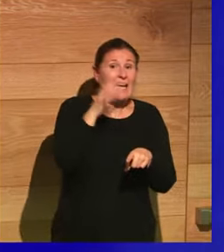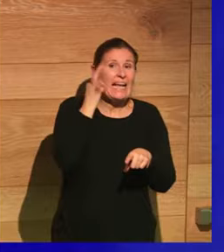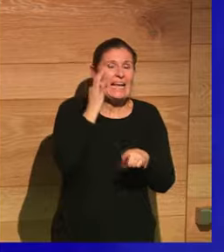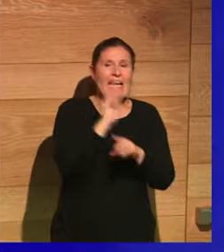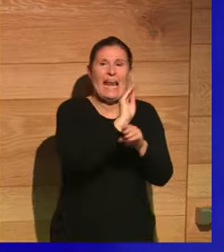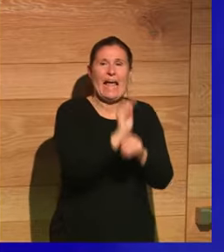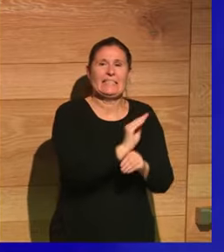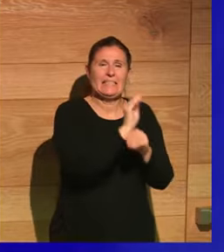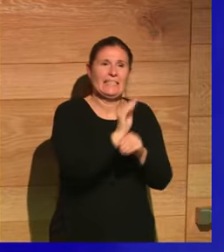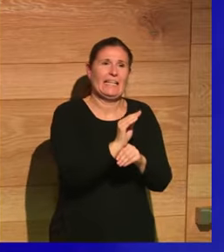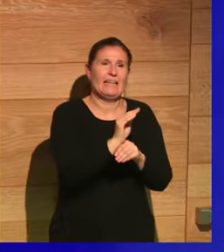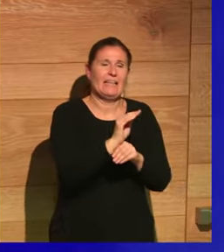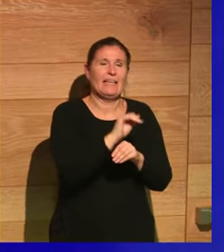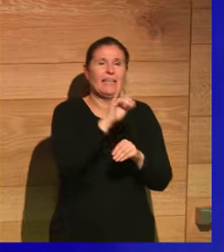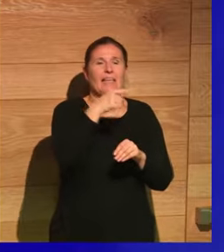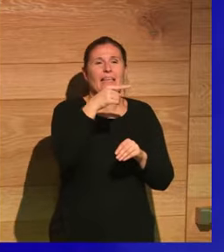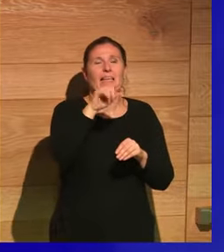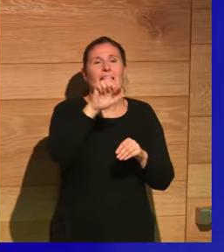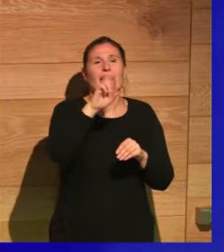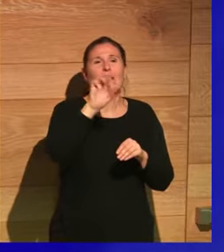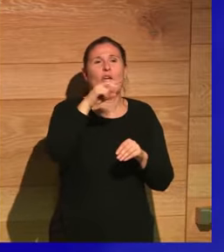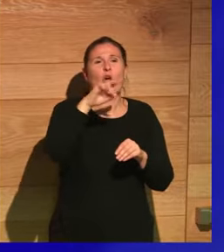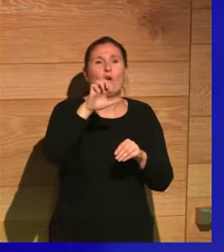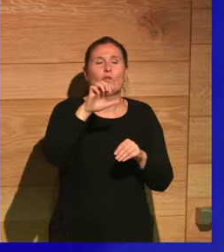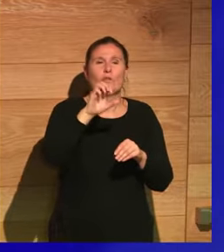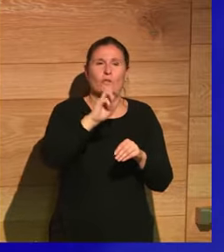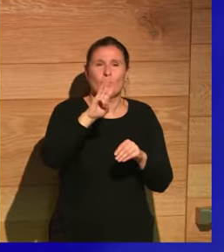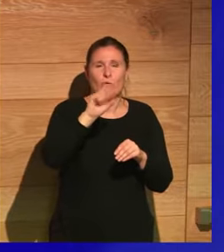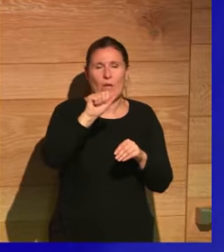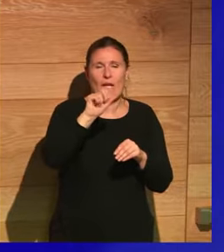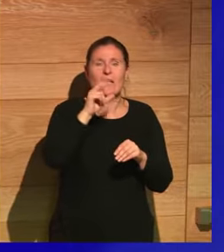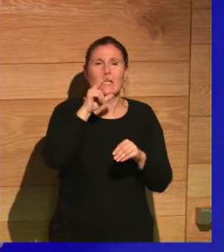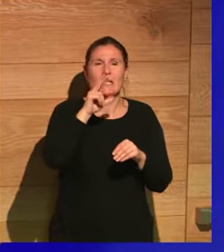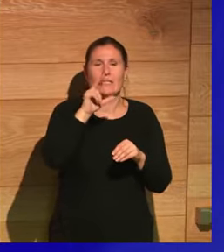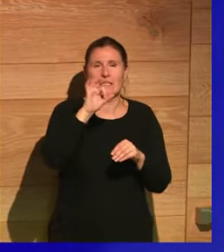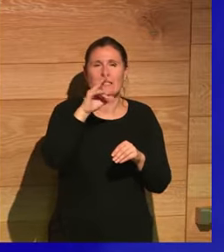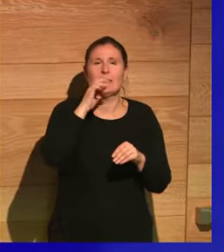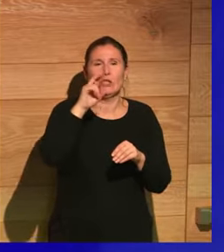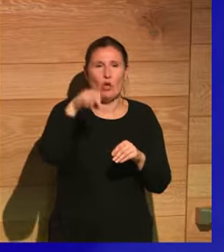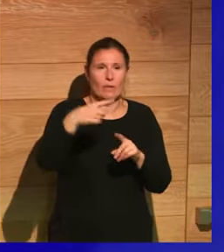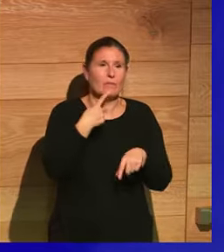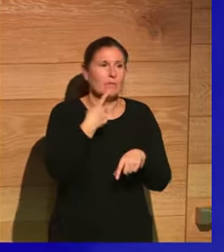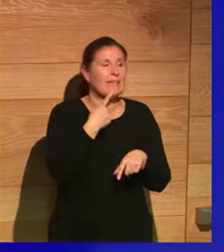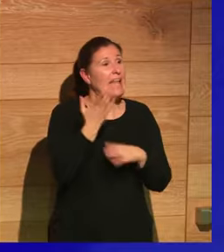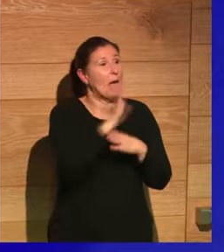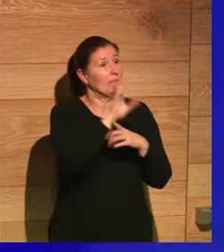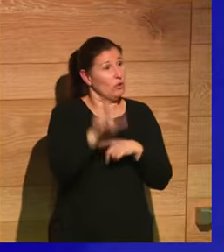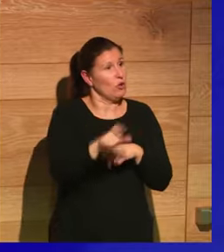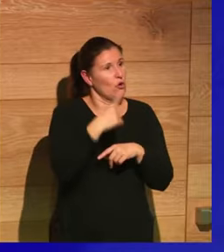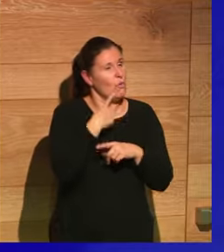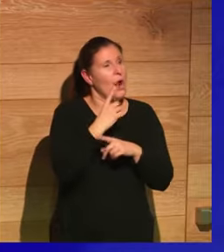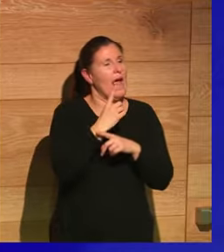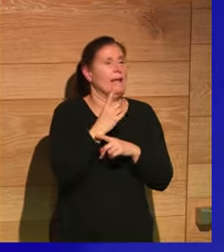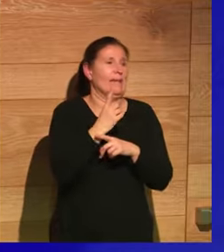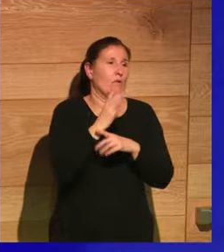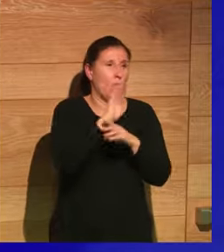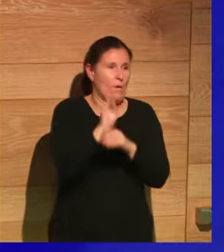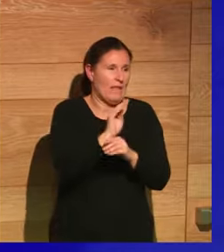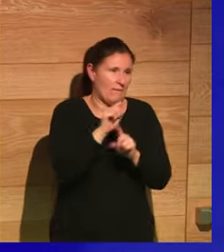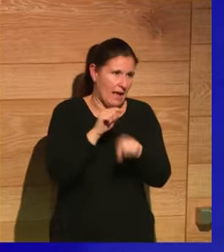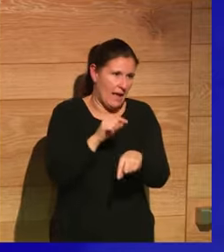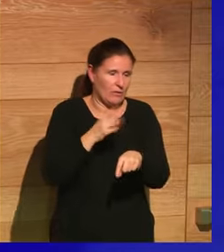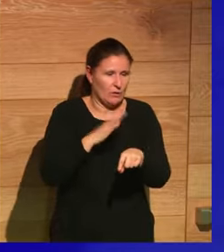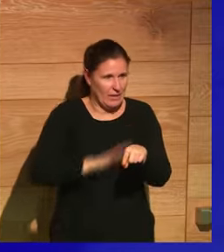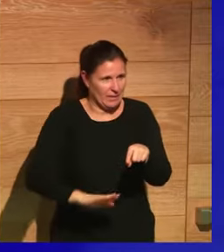niñera de George Washington. Y entonces la paseaba por el país, primero en Nueva York, la presentó como la niñera de George Washington, la señora